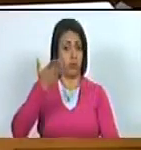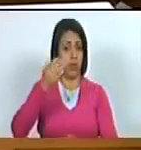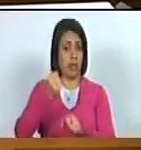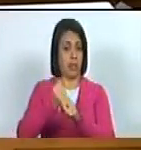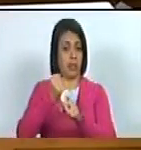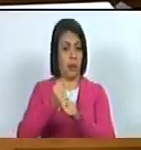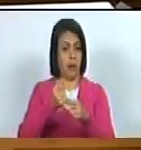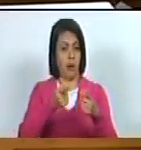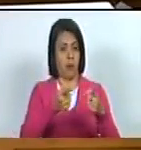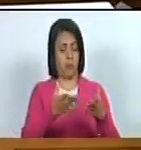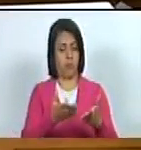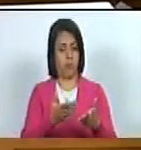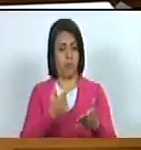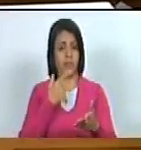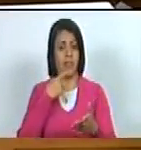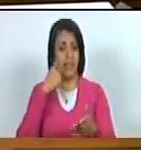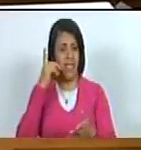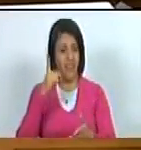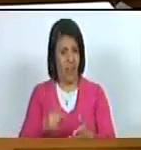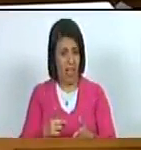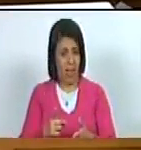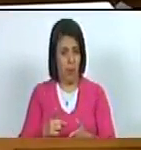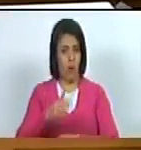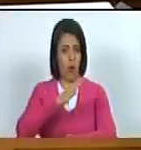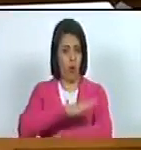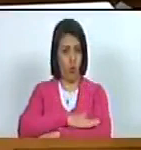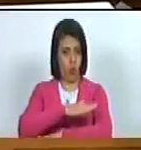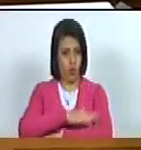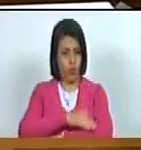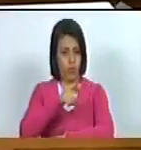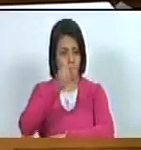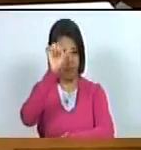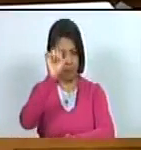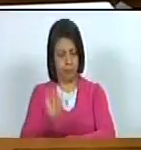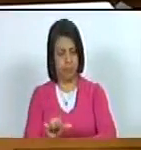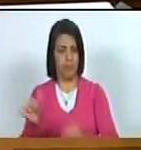gracia debimos haber actuado debimos haber dicho algo